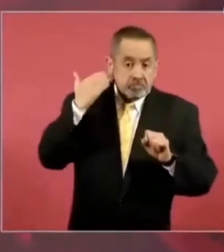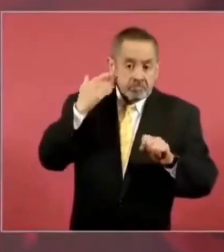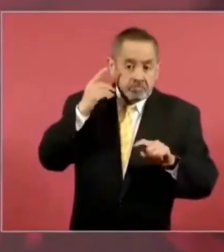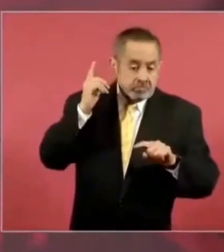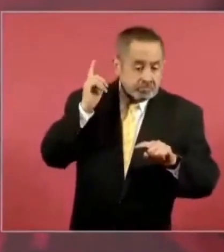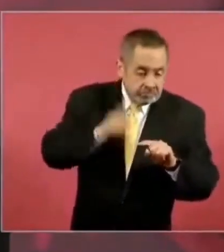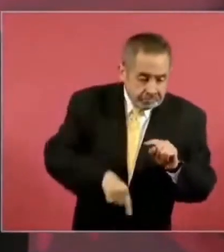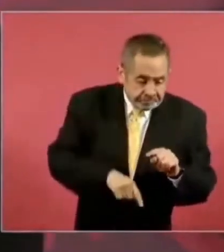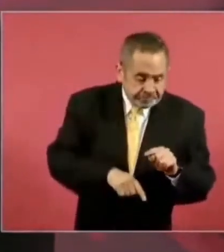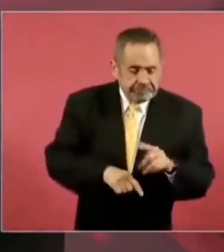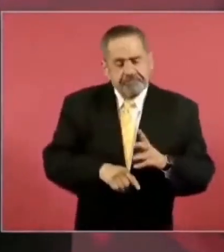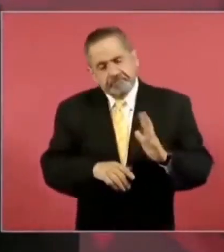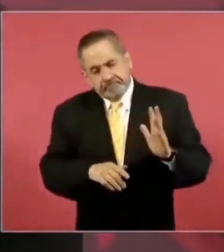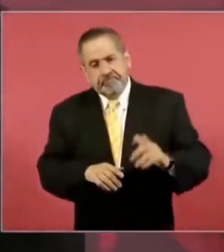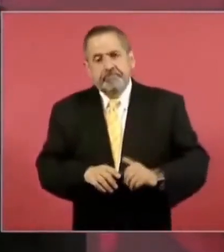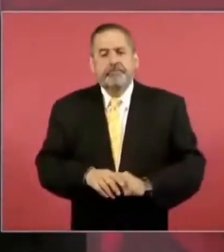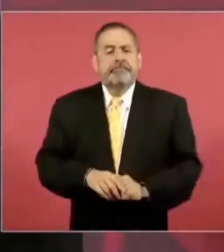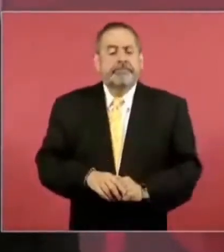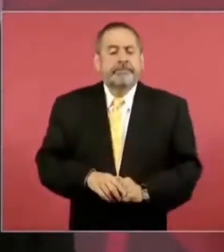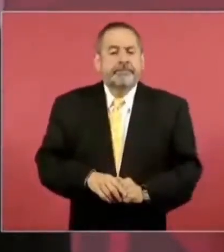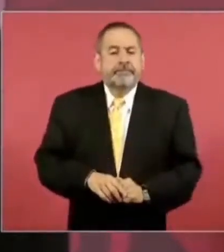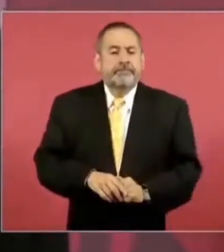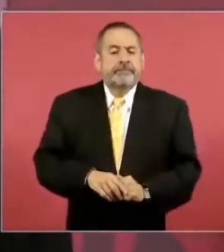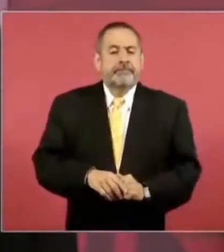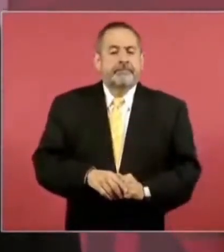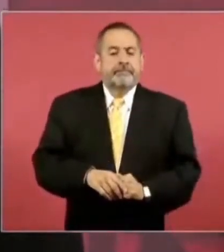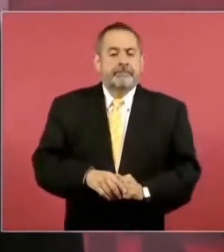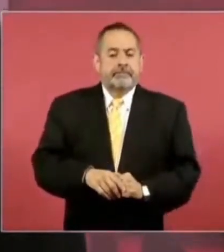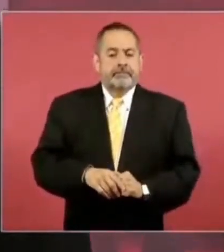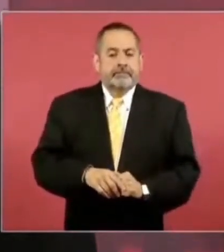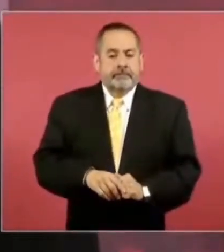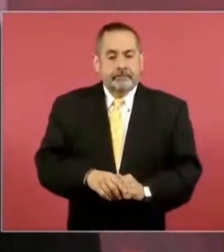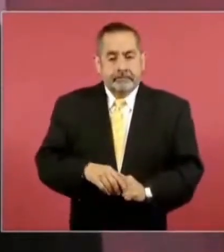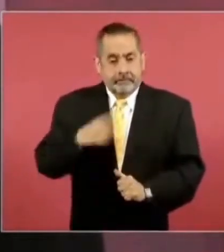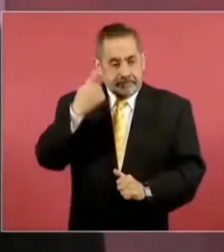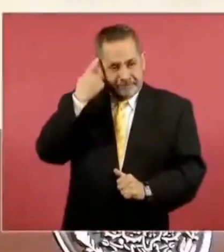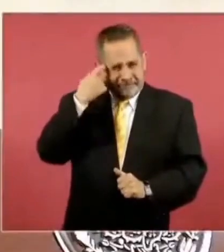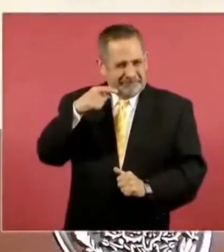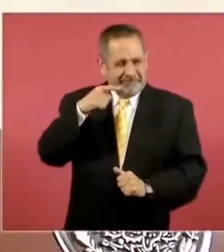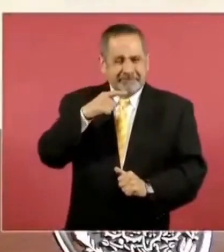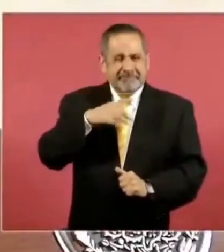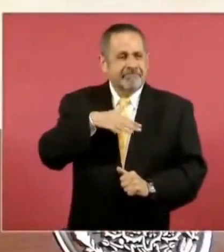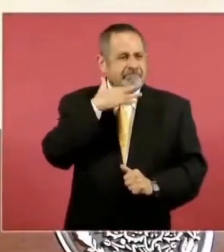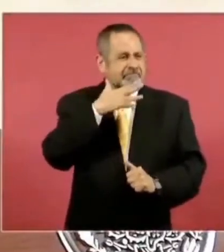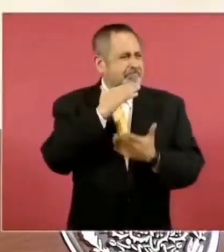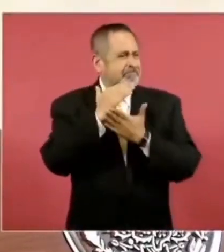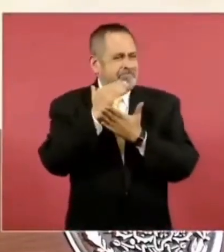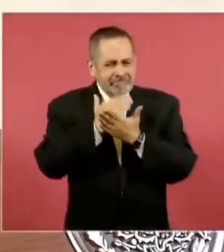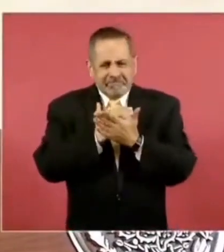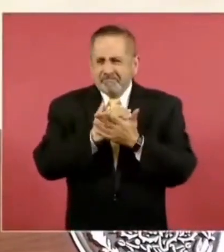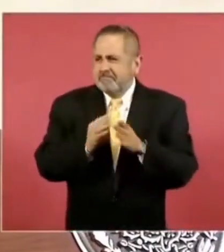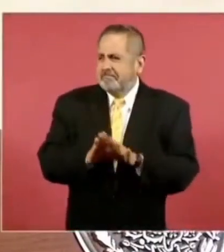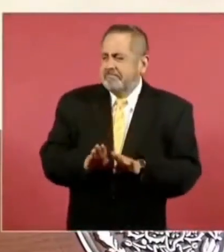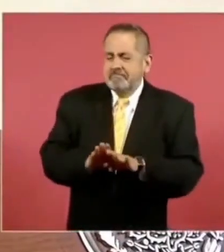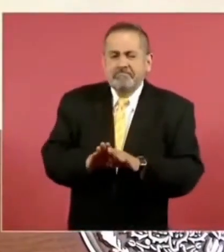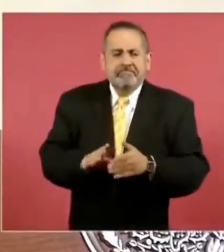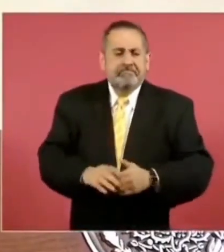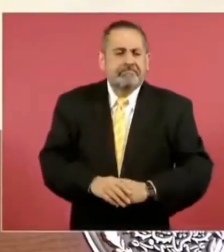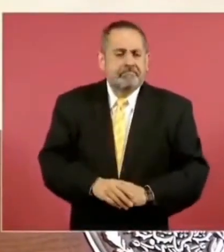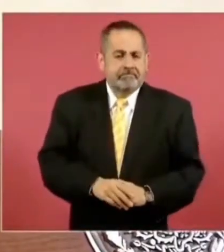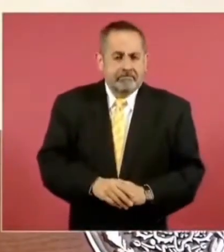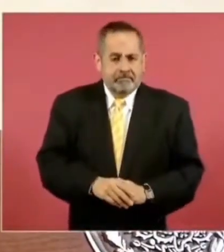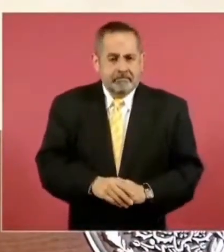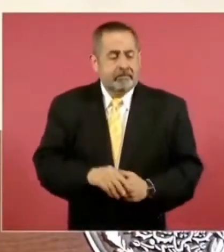Entonces, para combatir la corrupción que